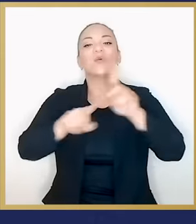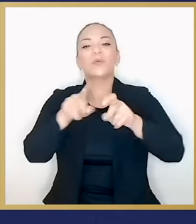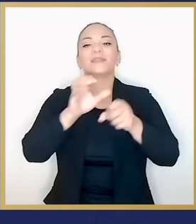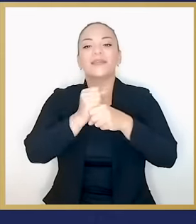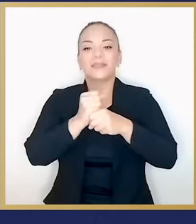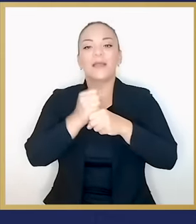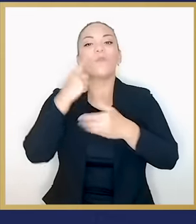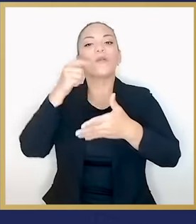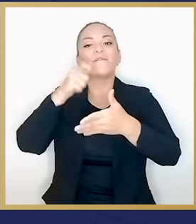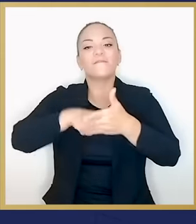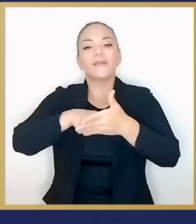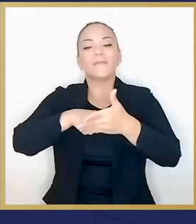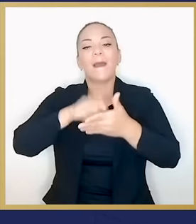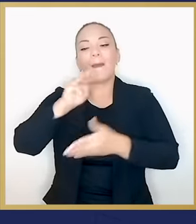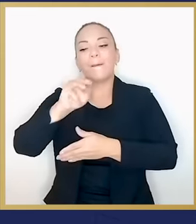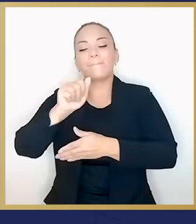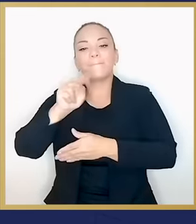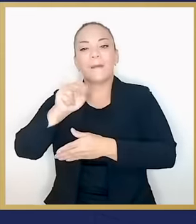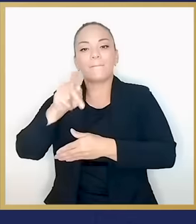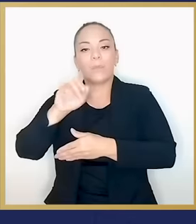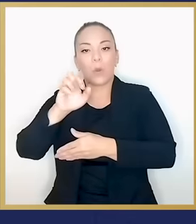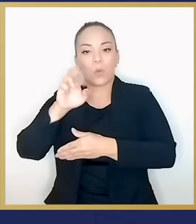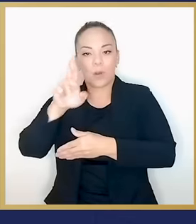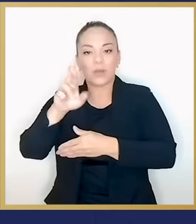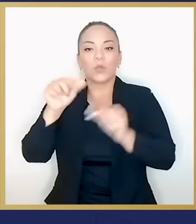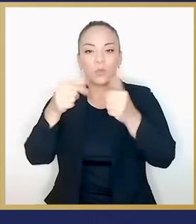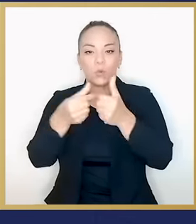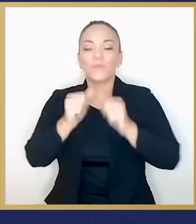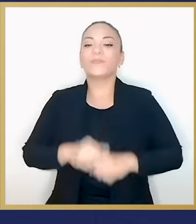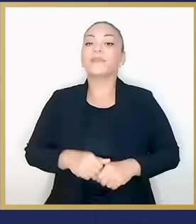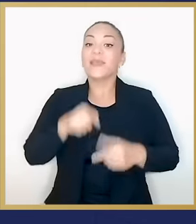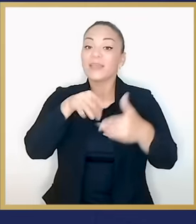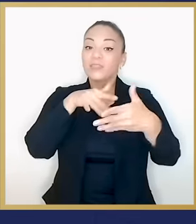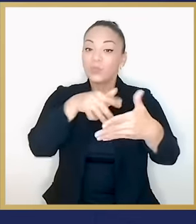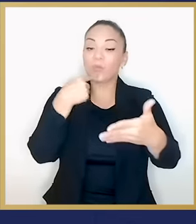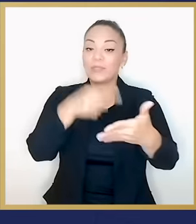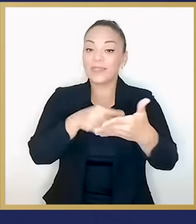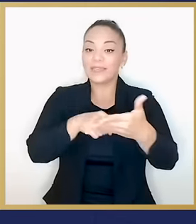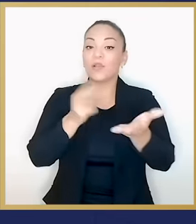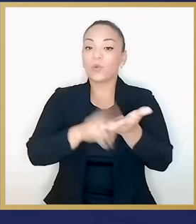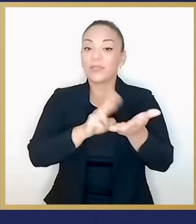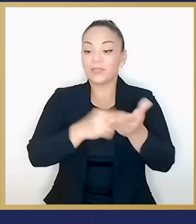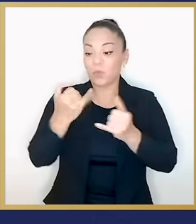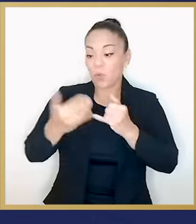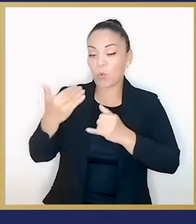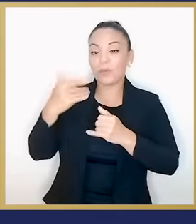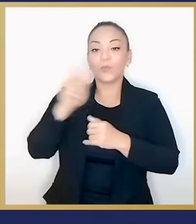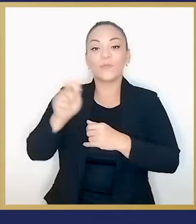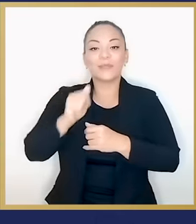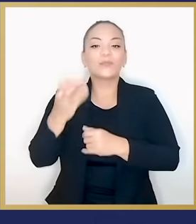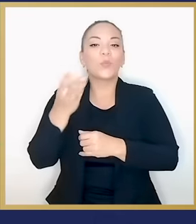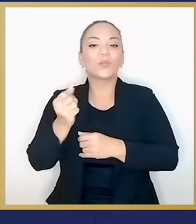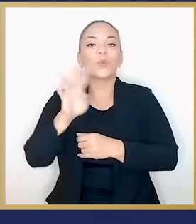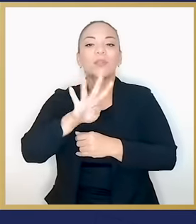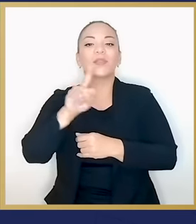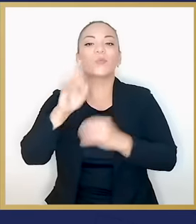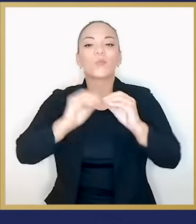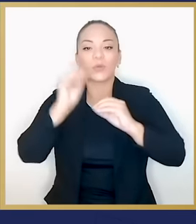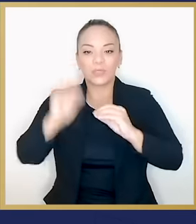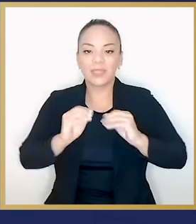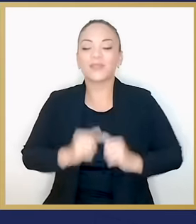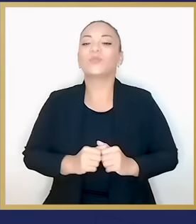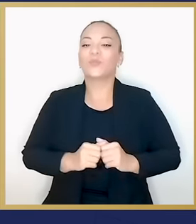realizada por la firma Manpower Group. Según estos estudios, la tendencia de contratación en los últimos meses del año será de 41%,